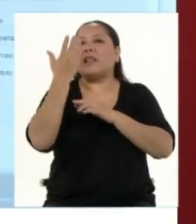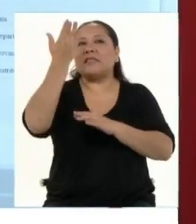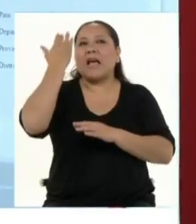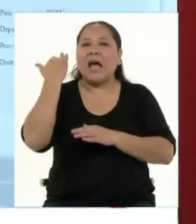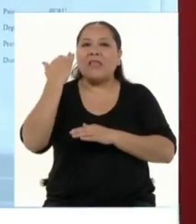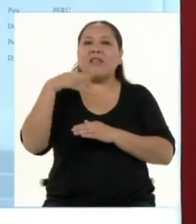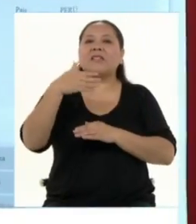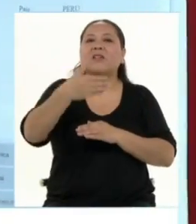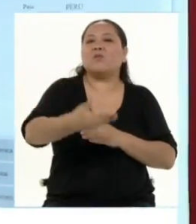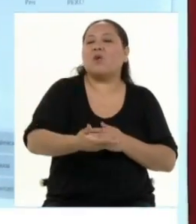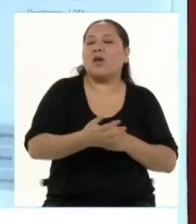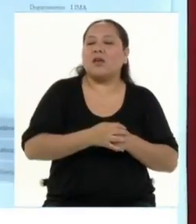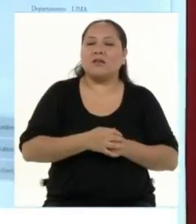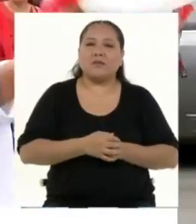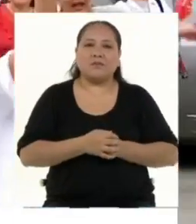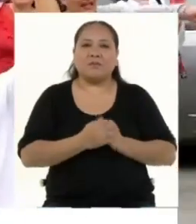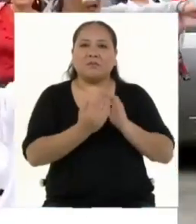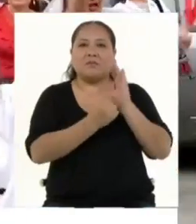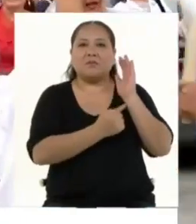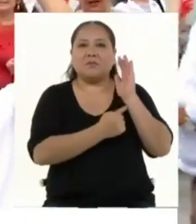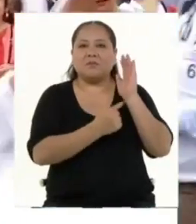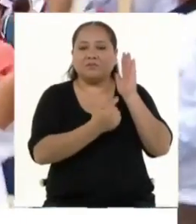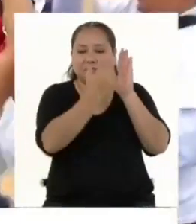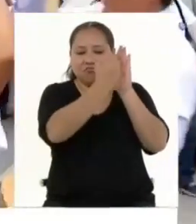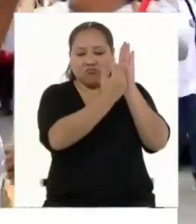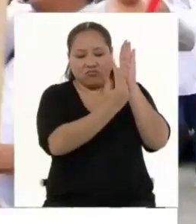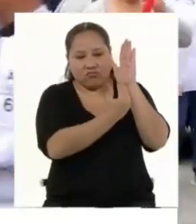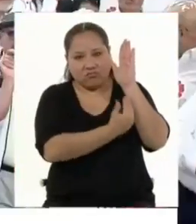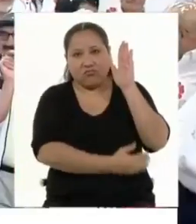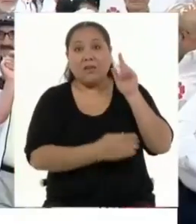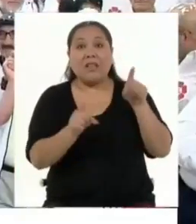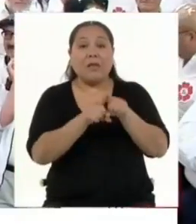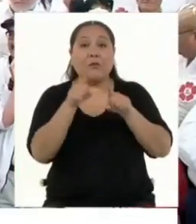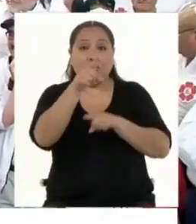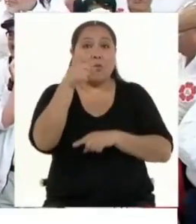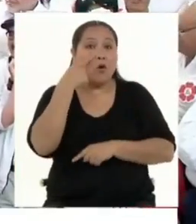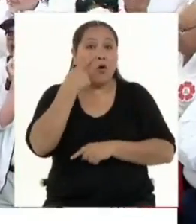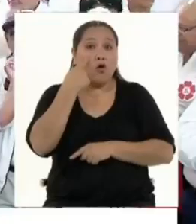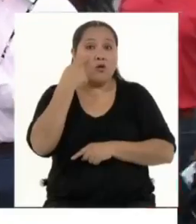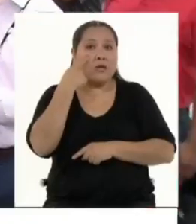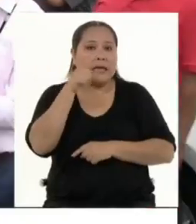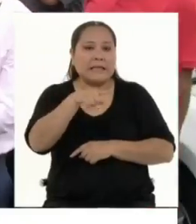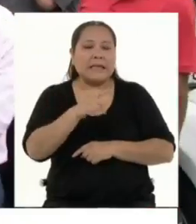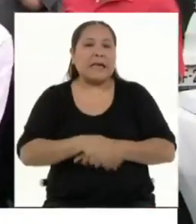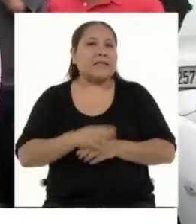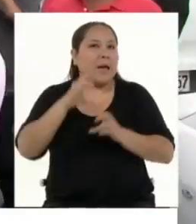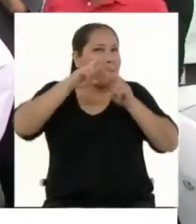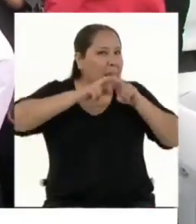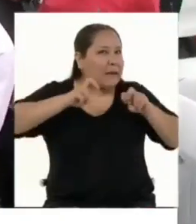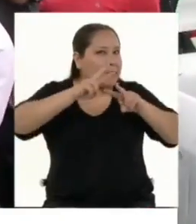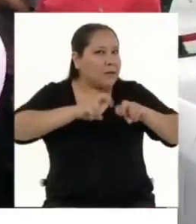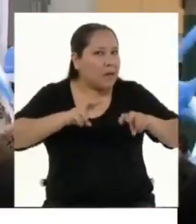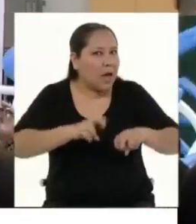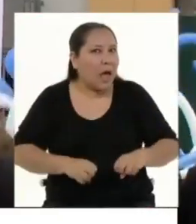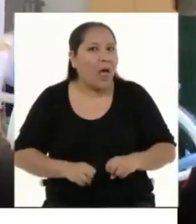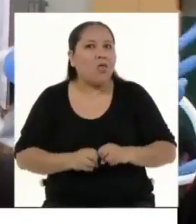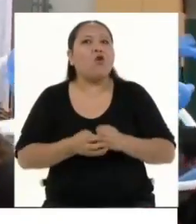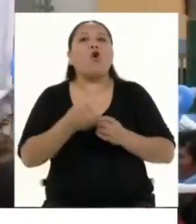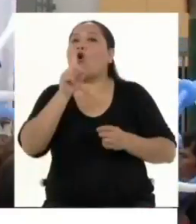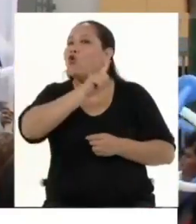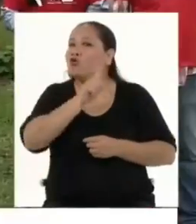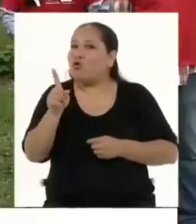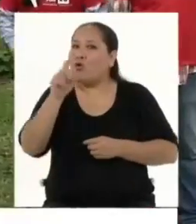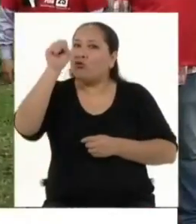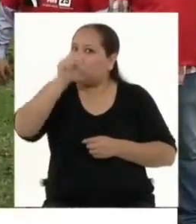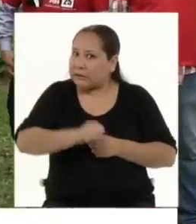tenido esta persona. También podrá conocer si tiene o no sentencias, así como cuánto es el sueldo que recibe en